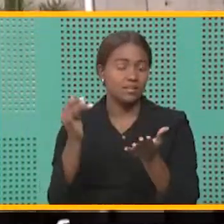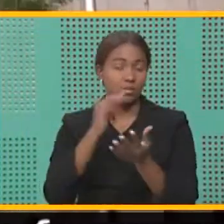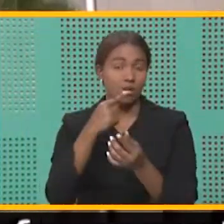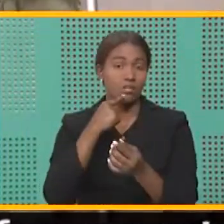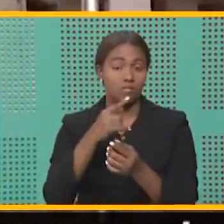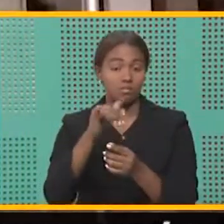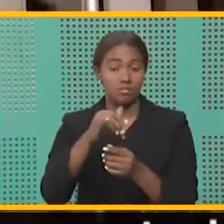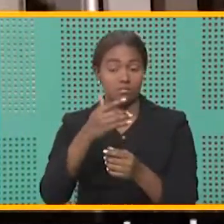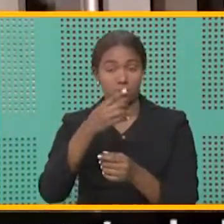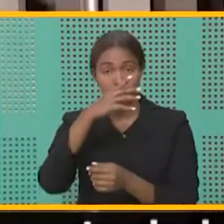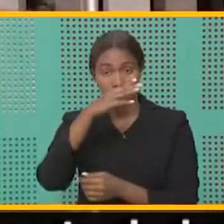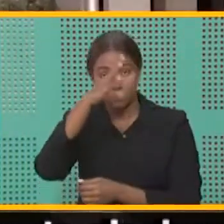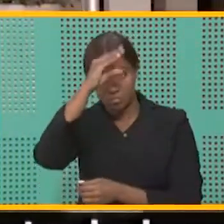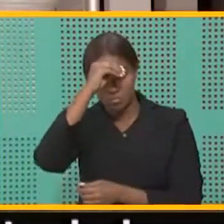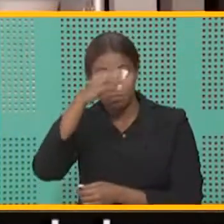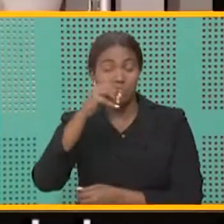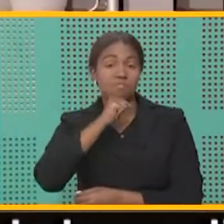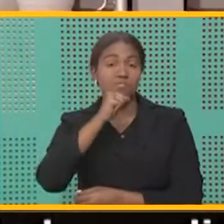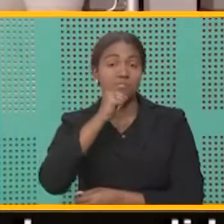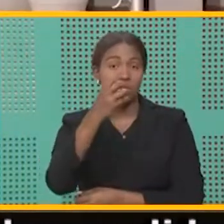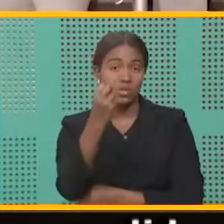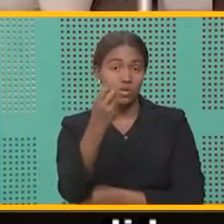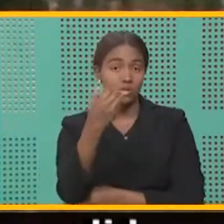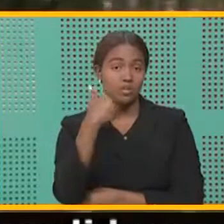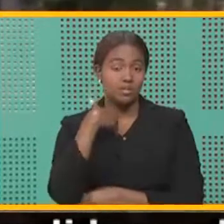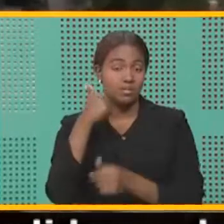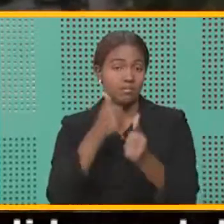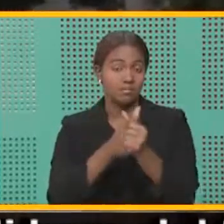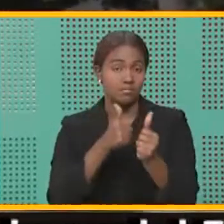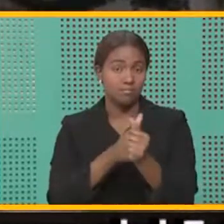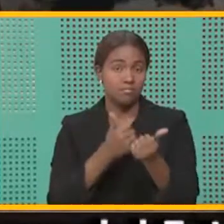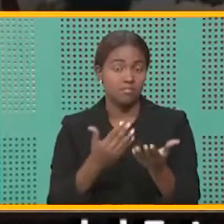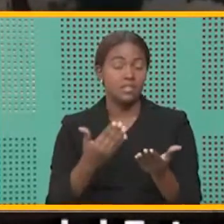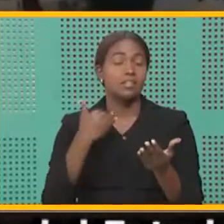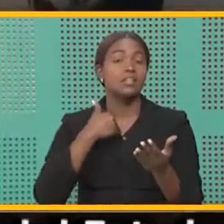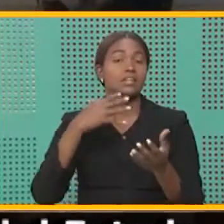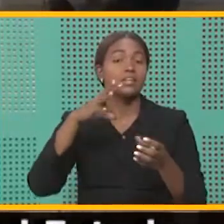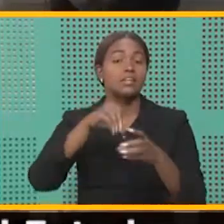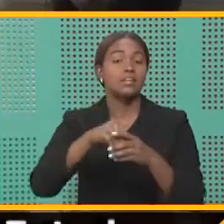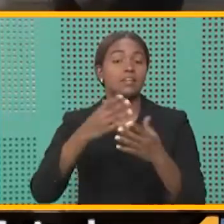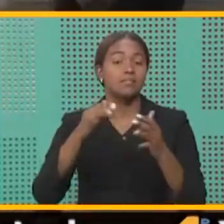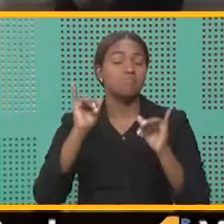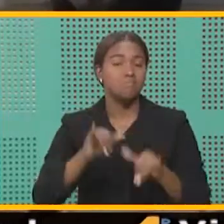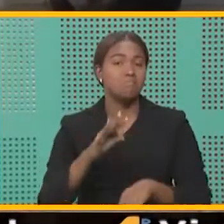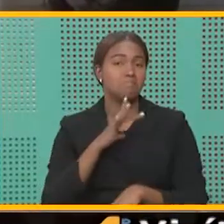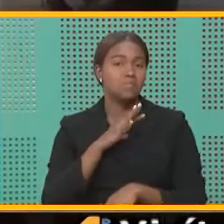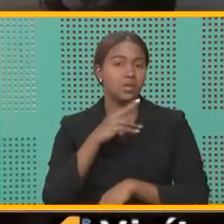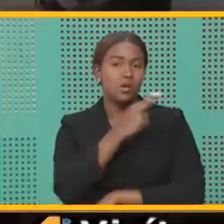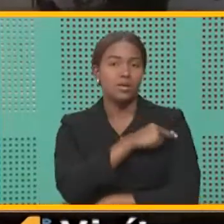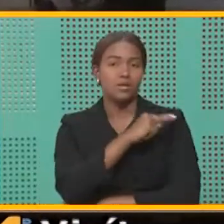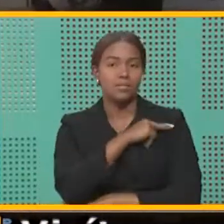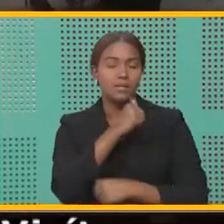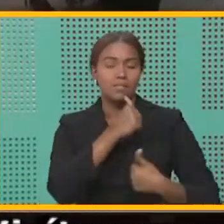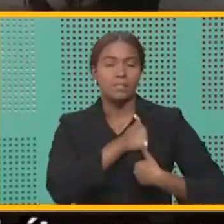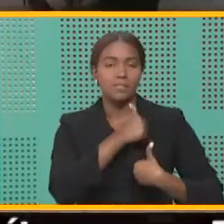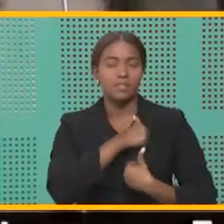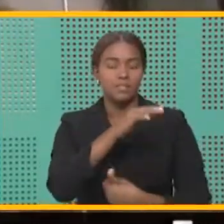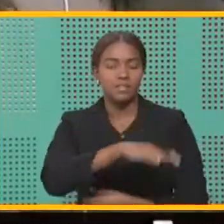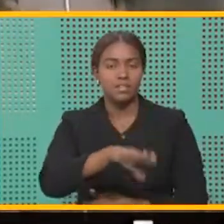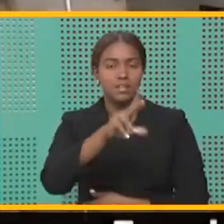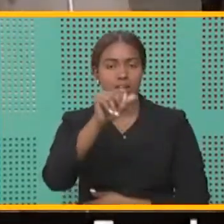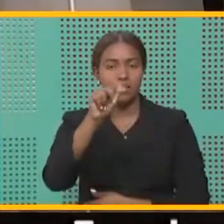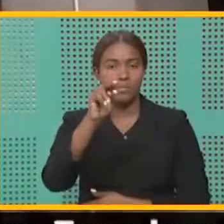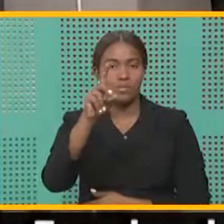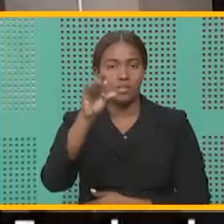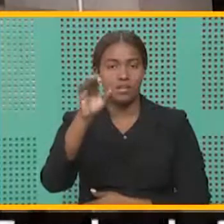que el adolescente de 12 años, cuya identidad se omite por razones legales, se encuentra estable en el Hospital Militar Ramón de Lara, en el